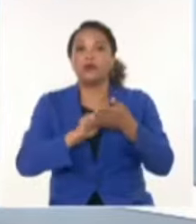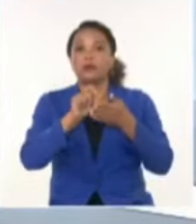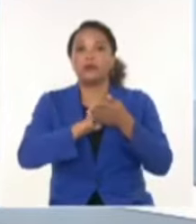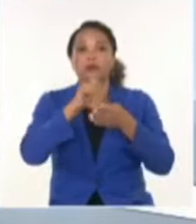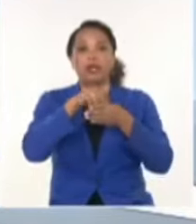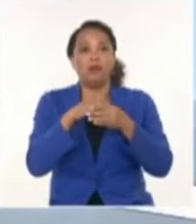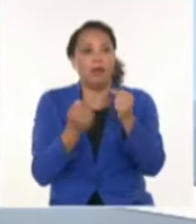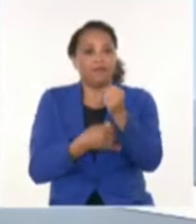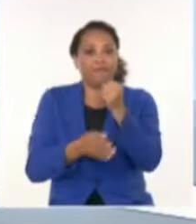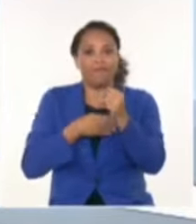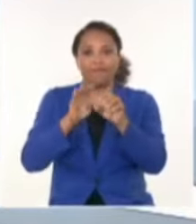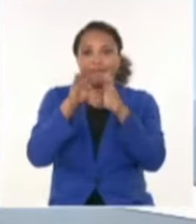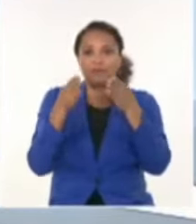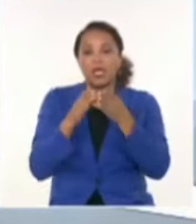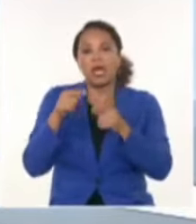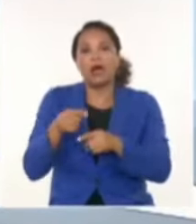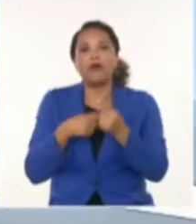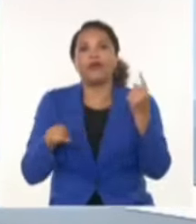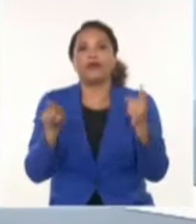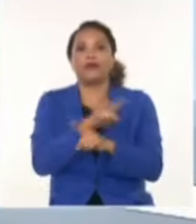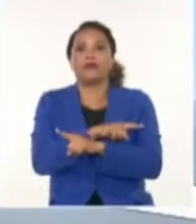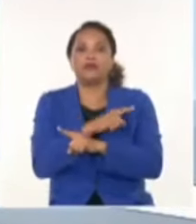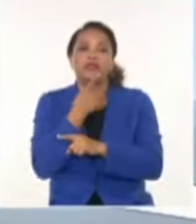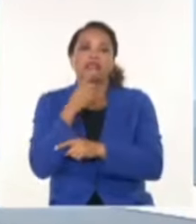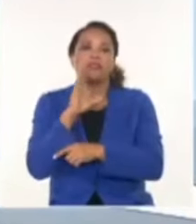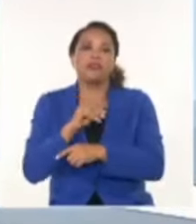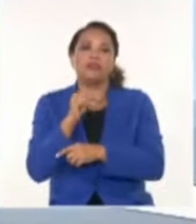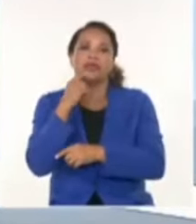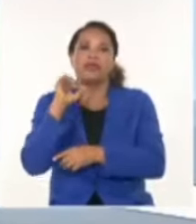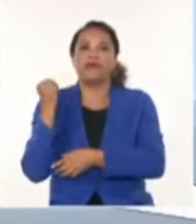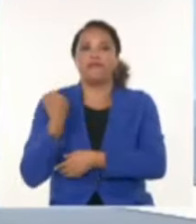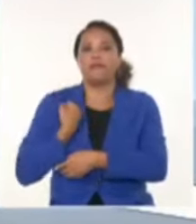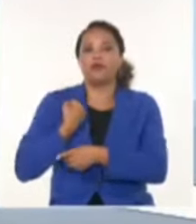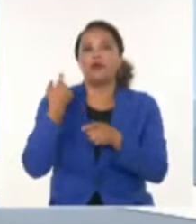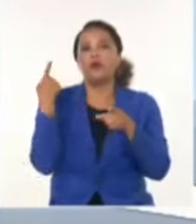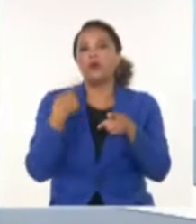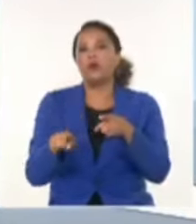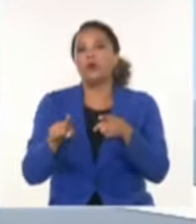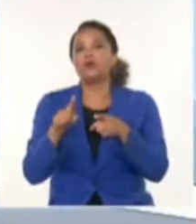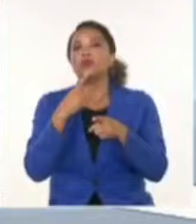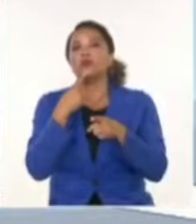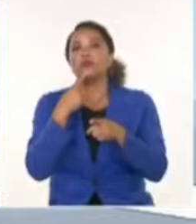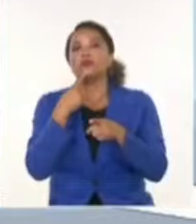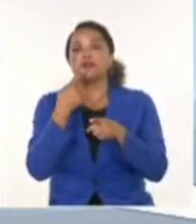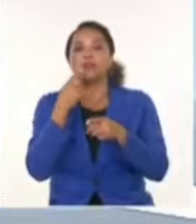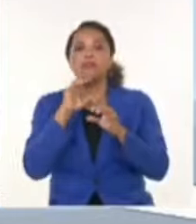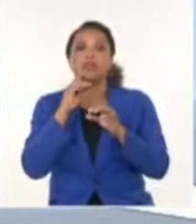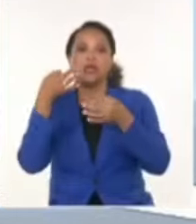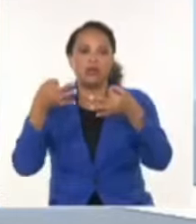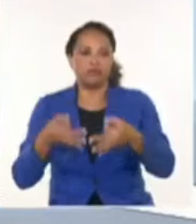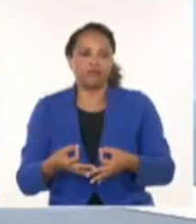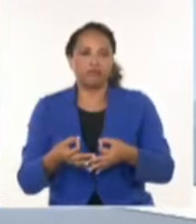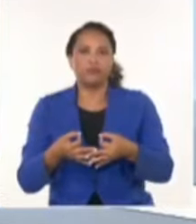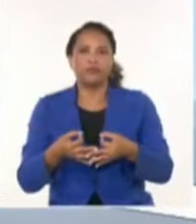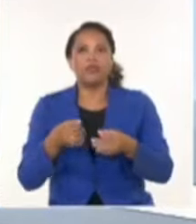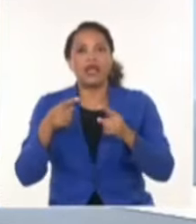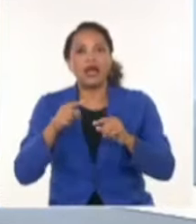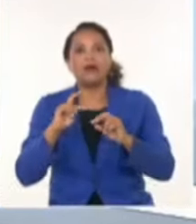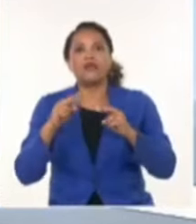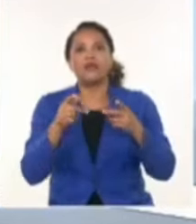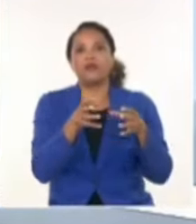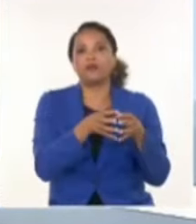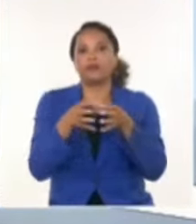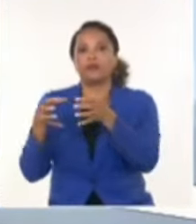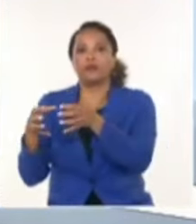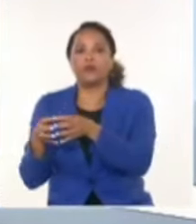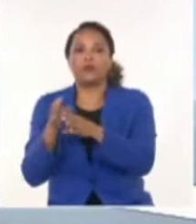ahora tallan de no democrático el proceso, en tanto otros certificaron su validez y volvemos al doble estándar de que hay voces